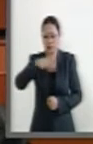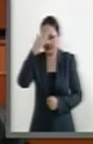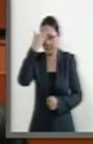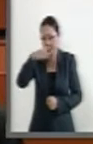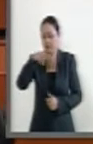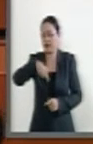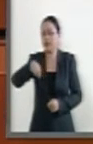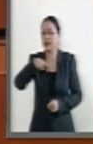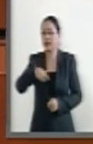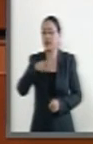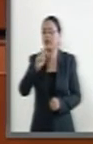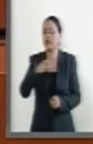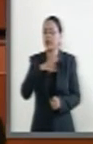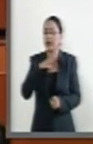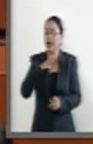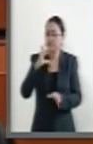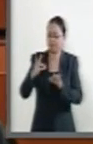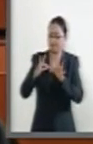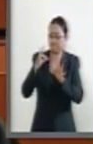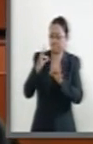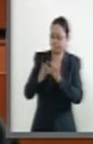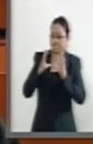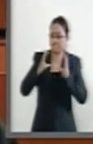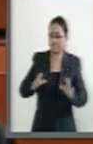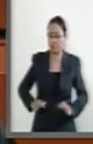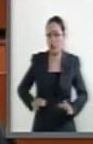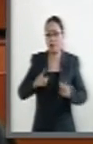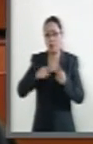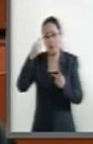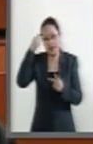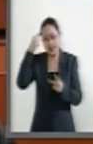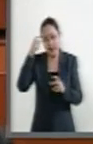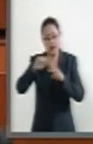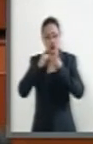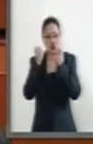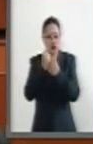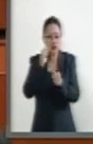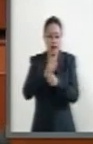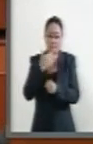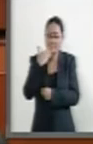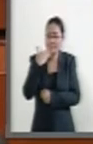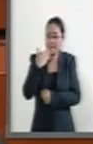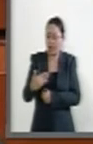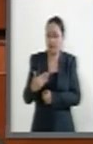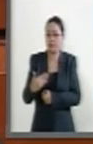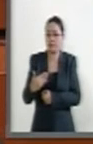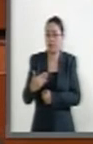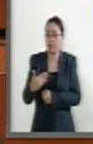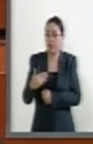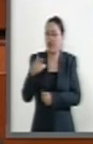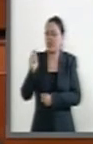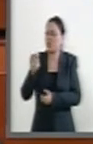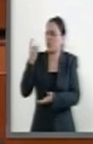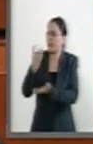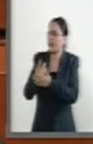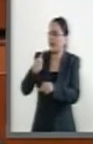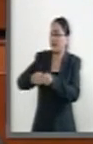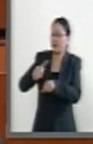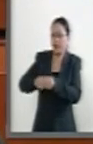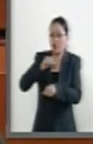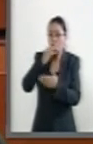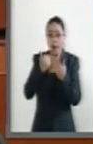es un estado de completo bienestar físico, mental y social y no solamente la ausencia de afecciones o